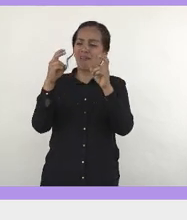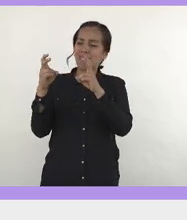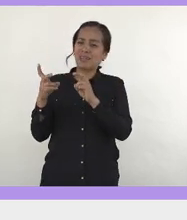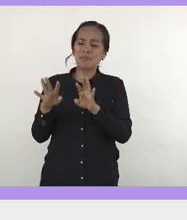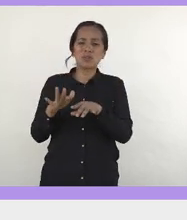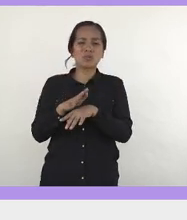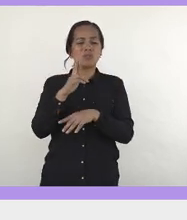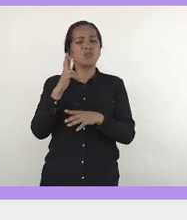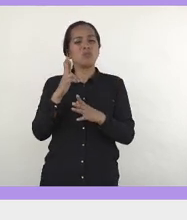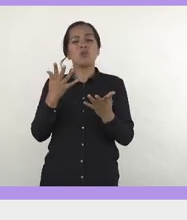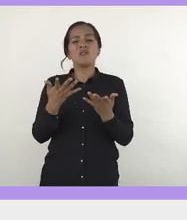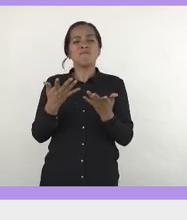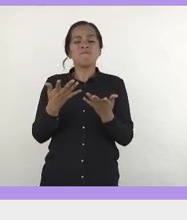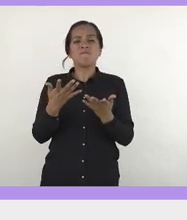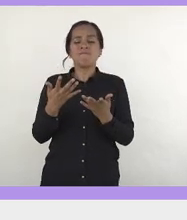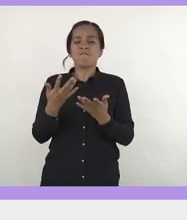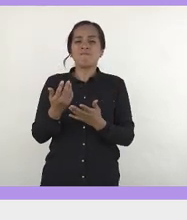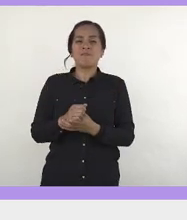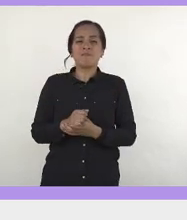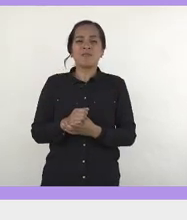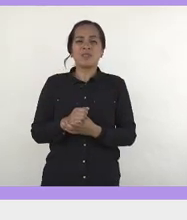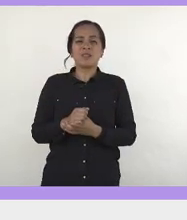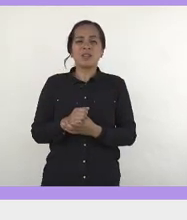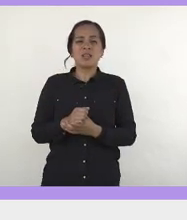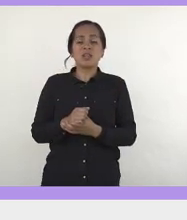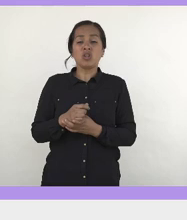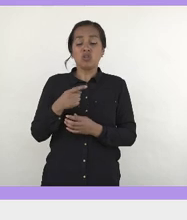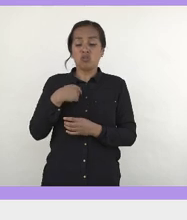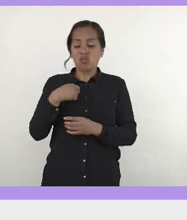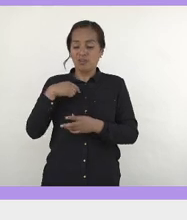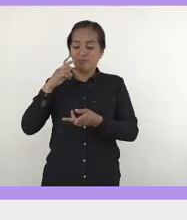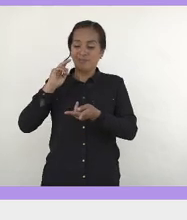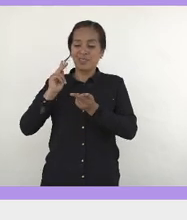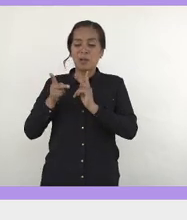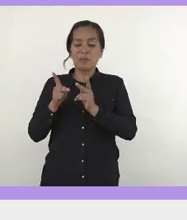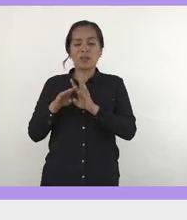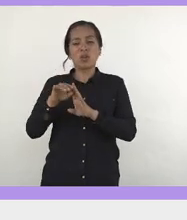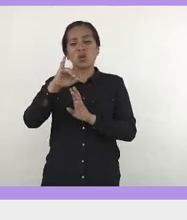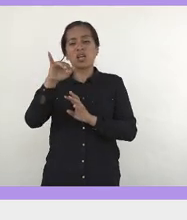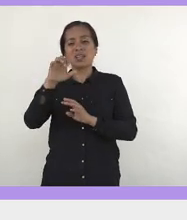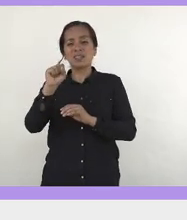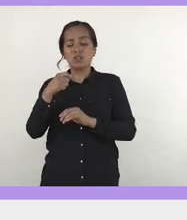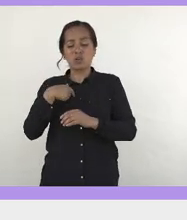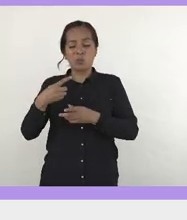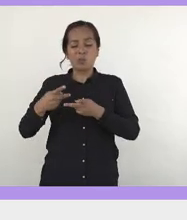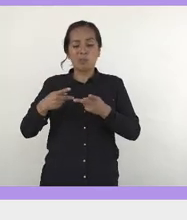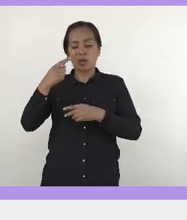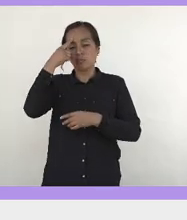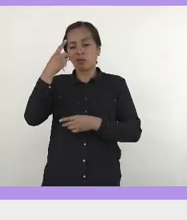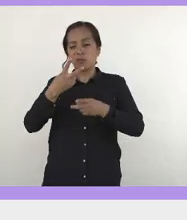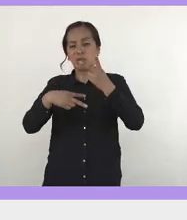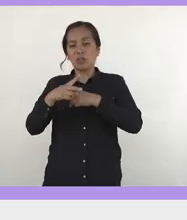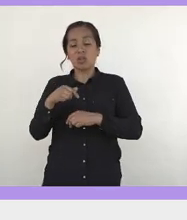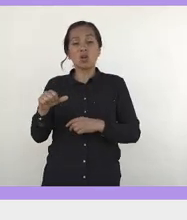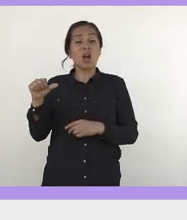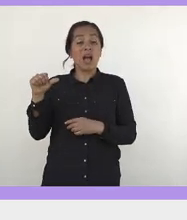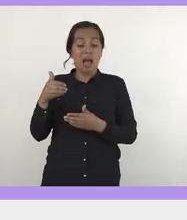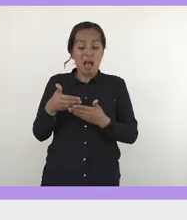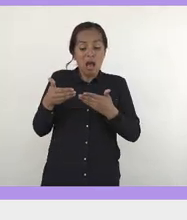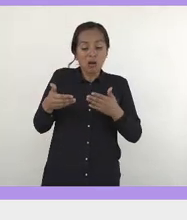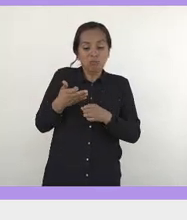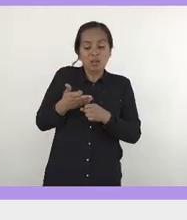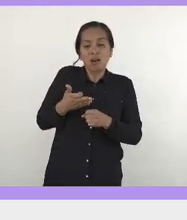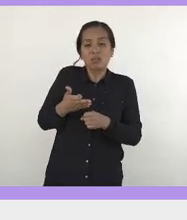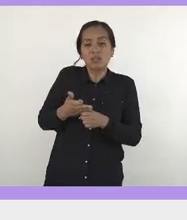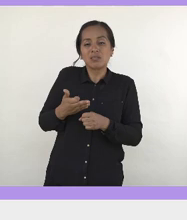hablaba con Jess cuando estábamos preparándonos para entrar. Hoy en día hay en el fútbol muchos